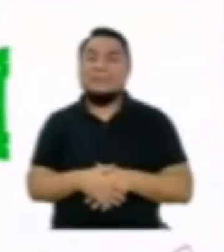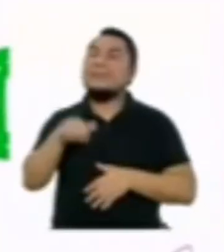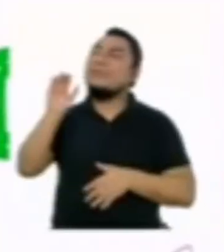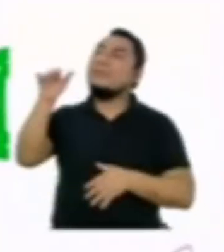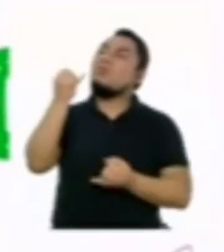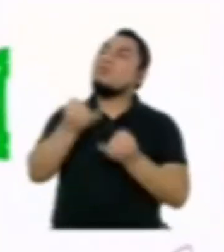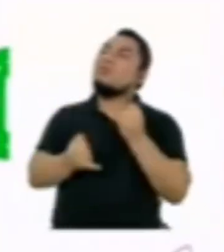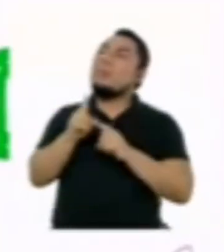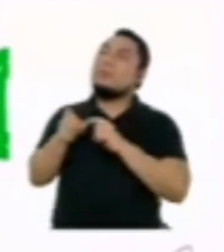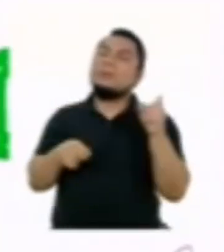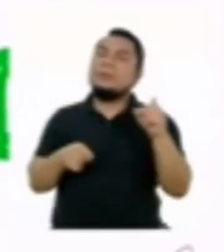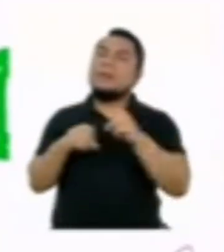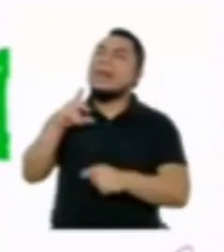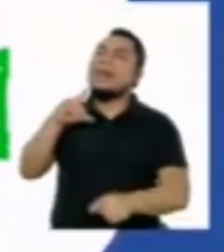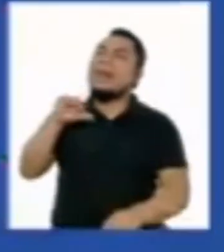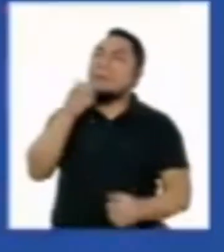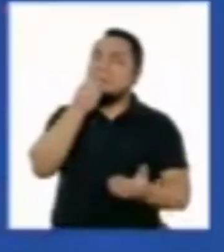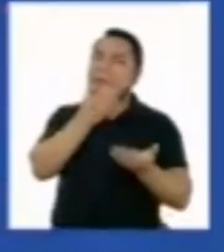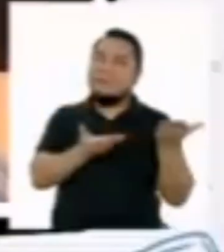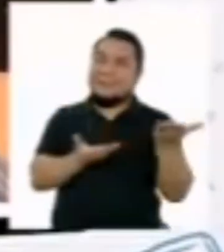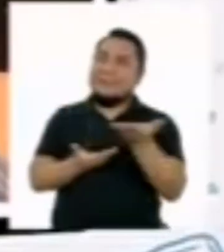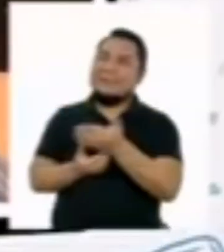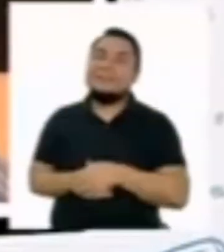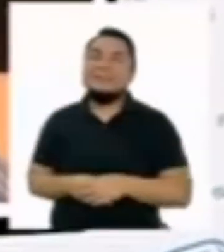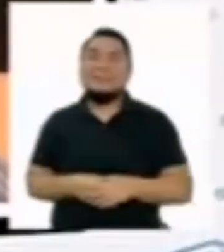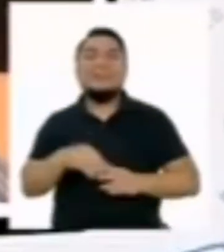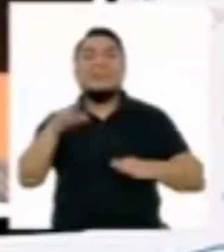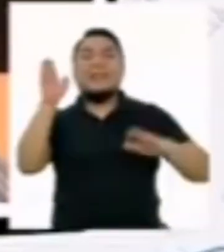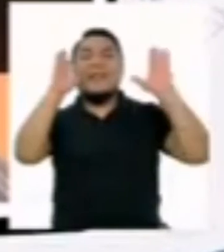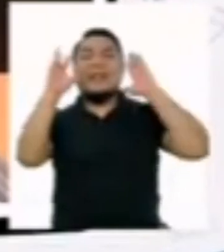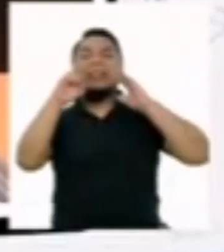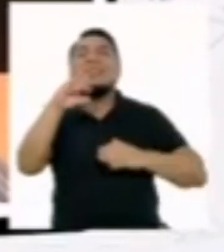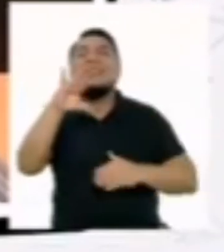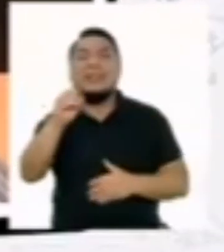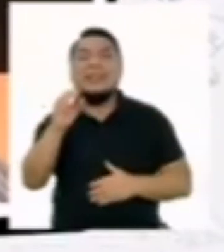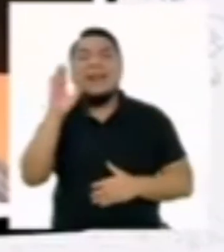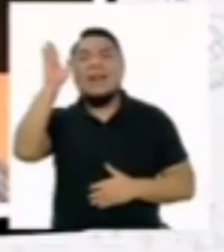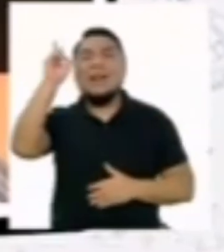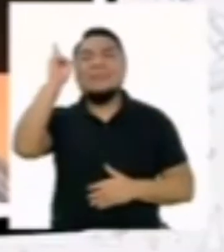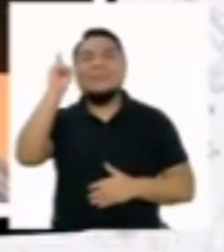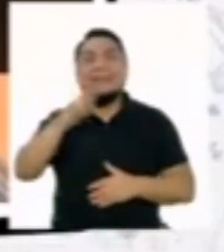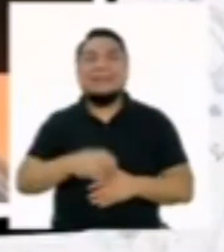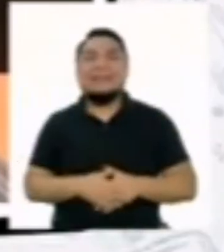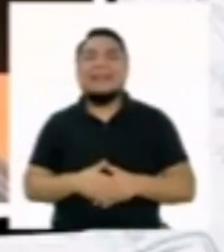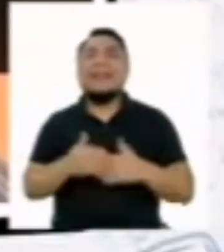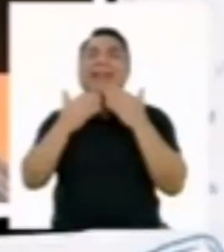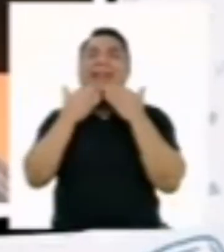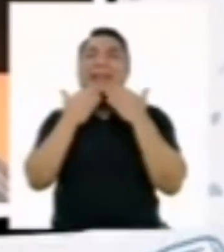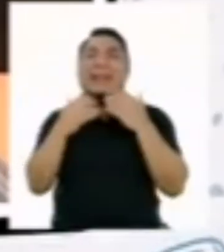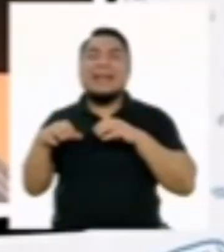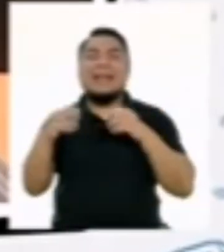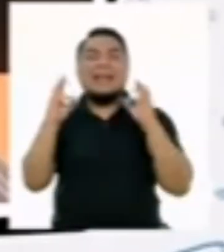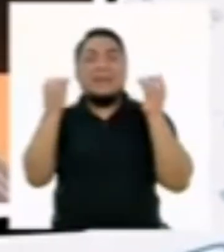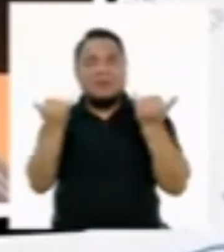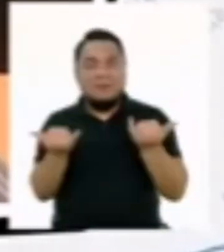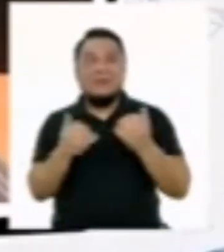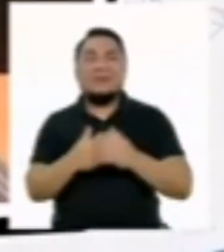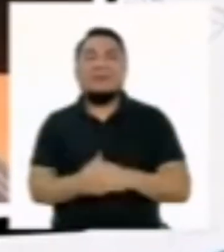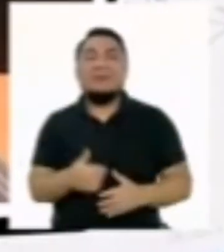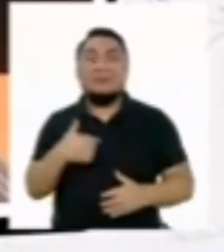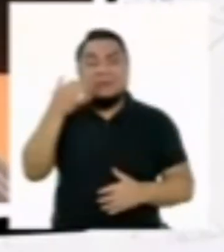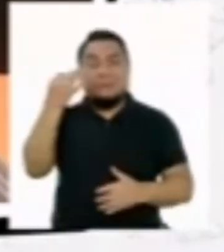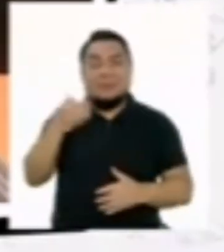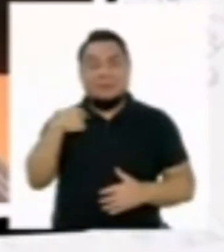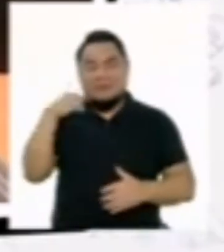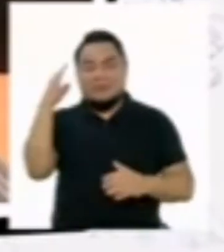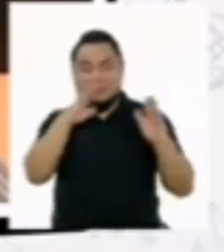última pregunta de Claudio. ¡Bienvenido! Hola, Rodrigo. Hola, profesora. Gracias por la actividad de hoy. De verdad me